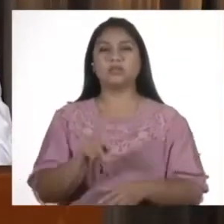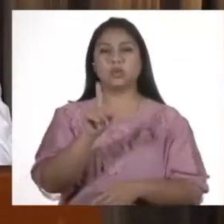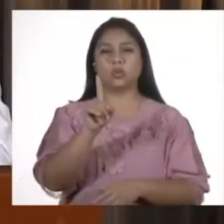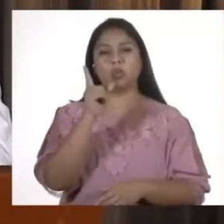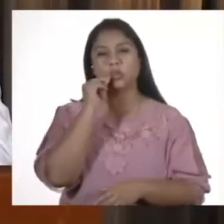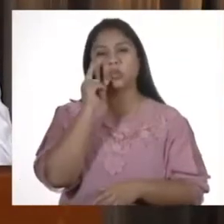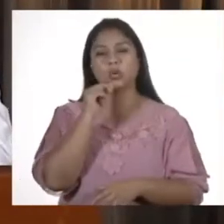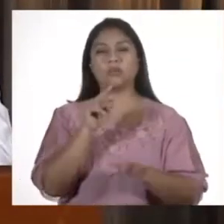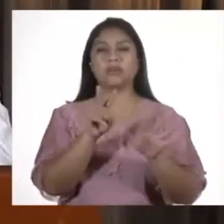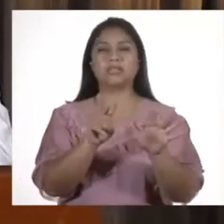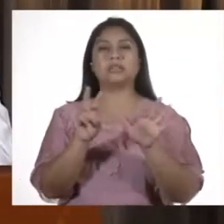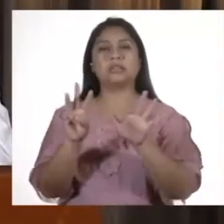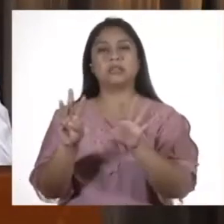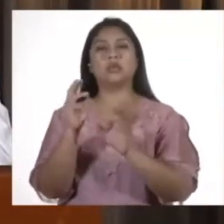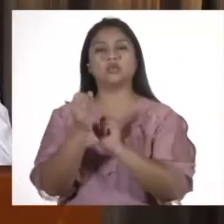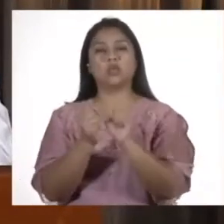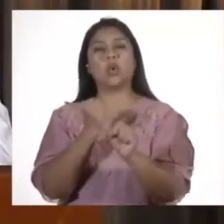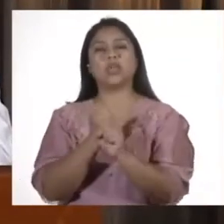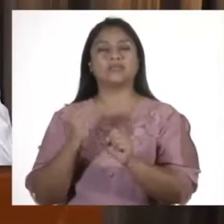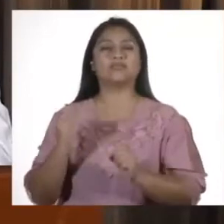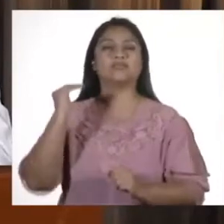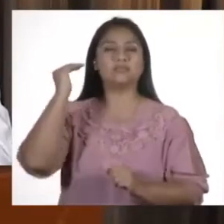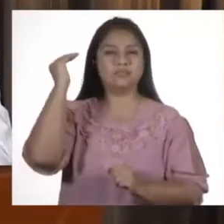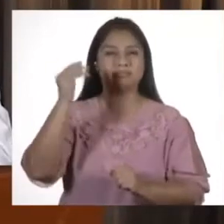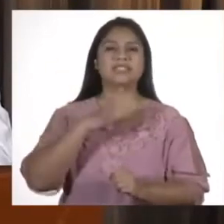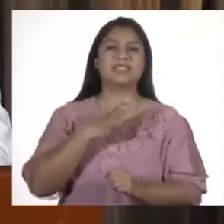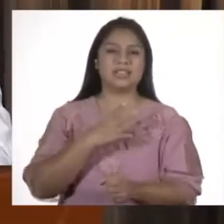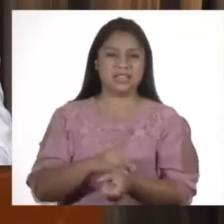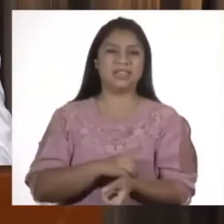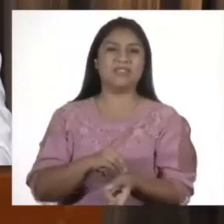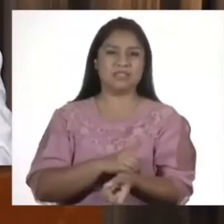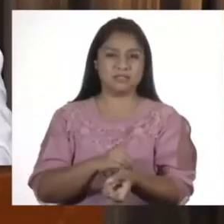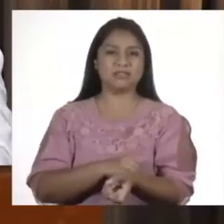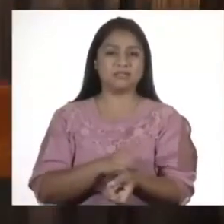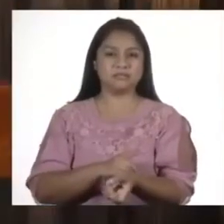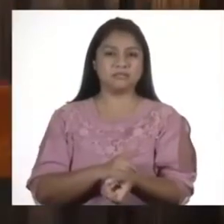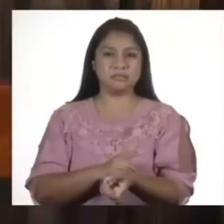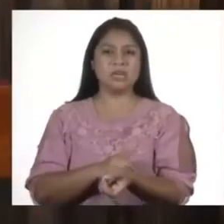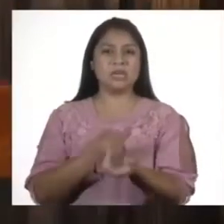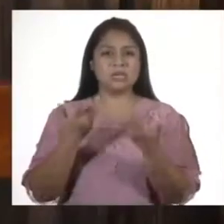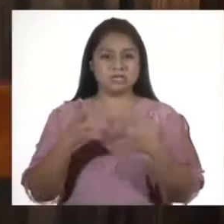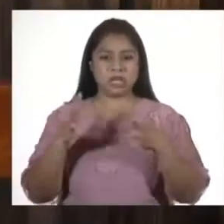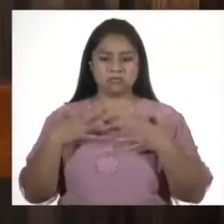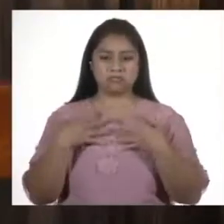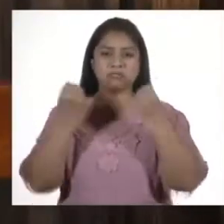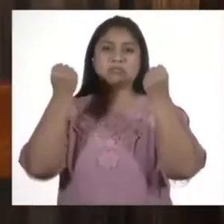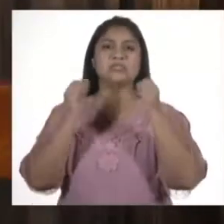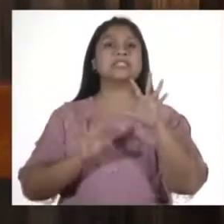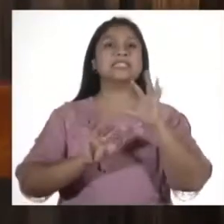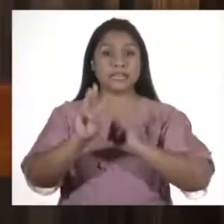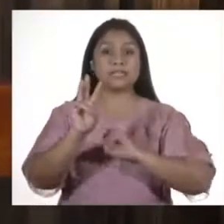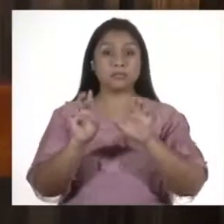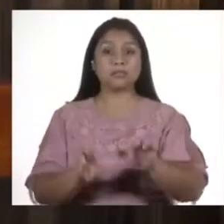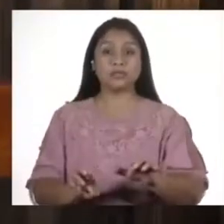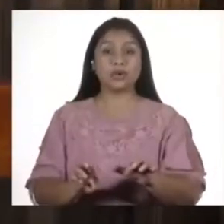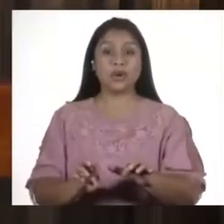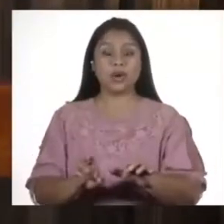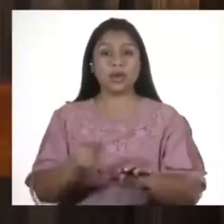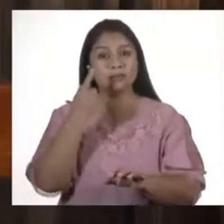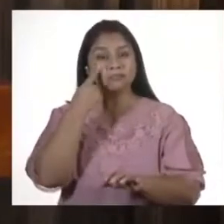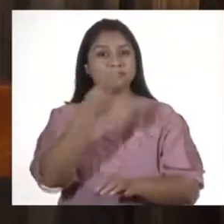de un hombre de 78 años de edad con historia de ser diabético. Se lograron recuperar 13 personas.